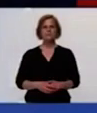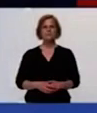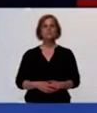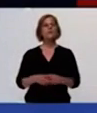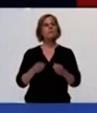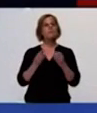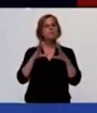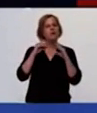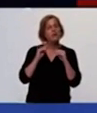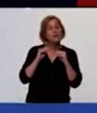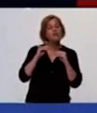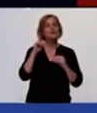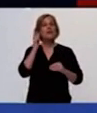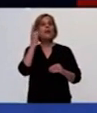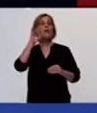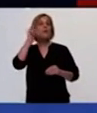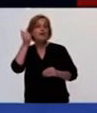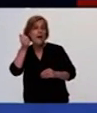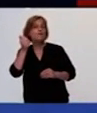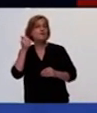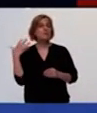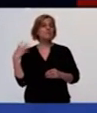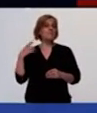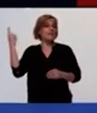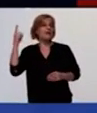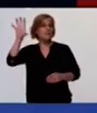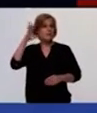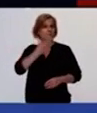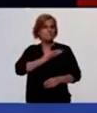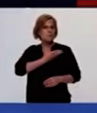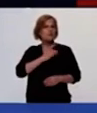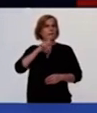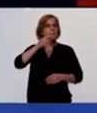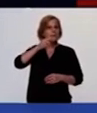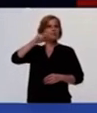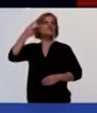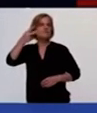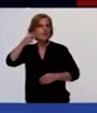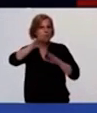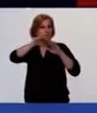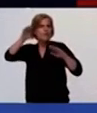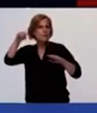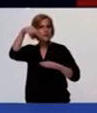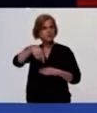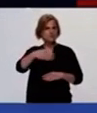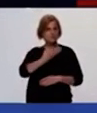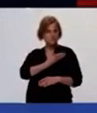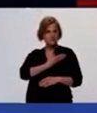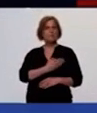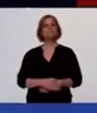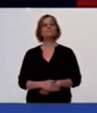Buenas noches, mi nombre es Laura Ortube, yo soy directora provincial de primer y segundo nivel de la región sur de Santa Fe.